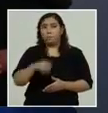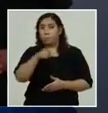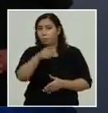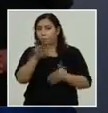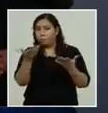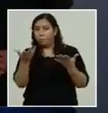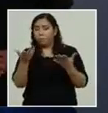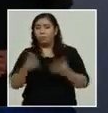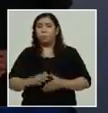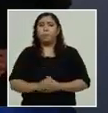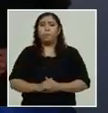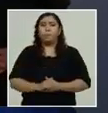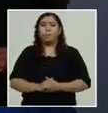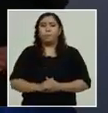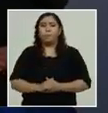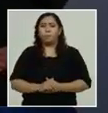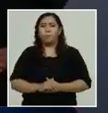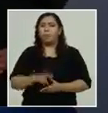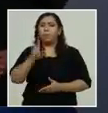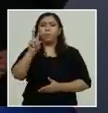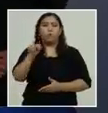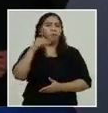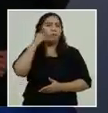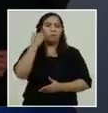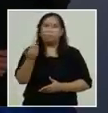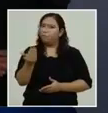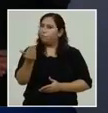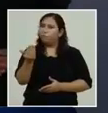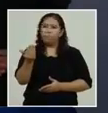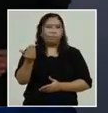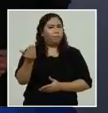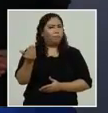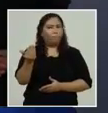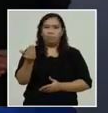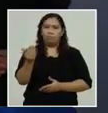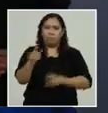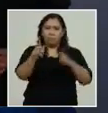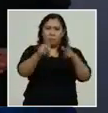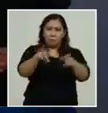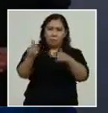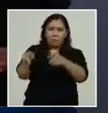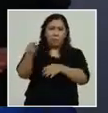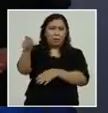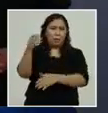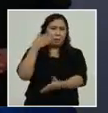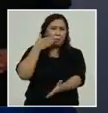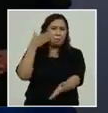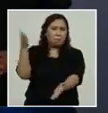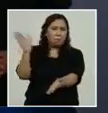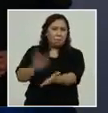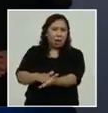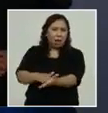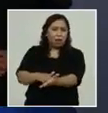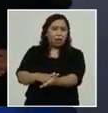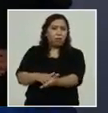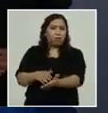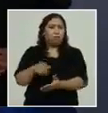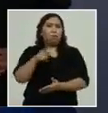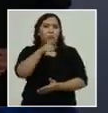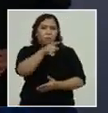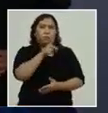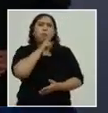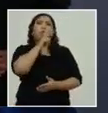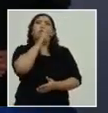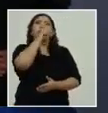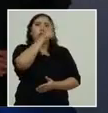que personas que sin escrúpulos quieren dañar a las personas honestas que están tratando de